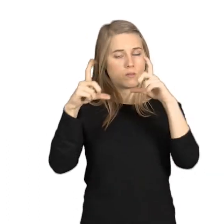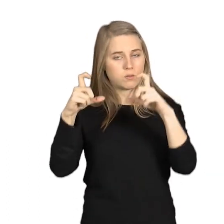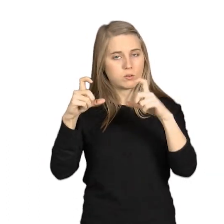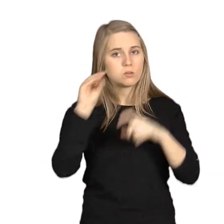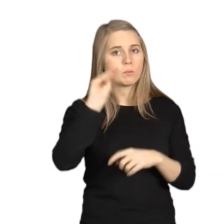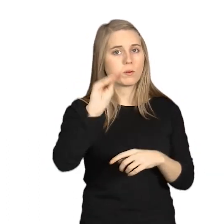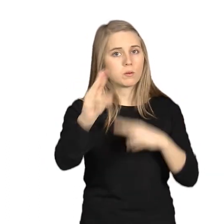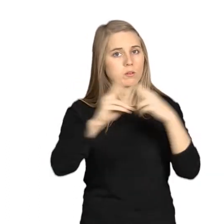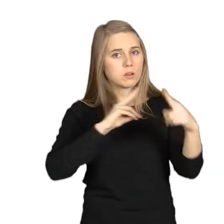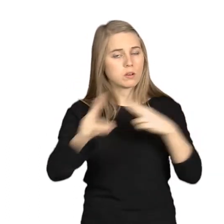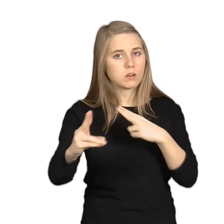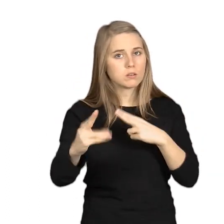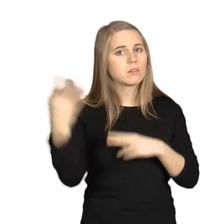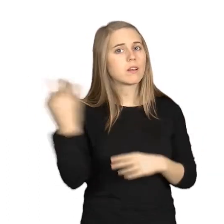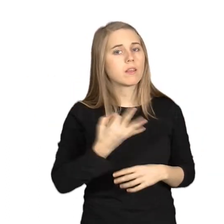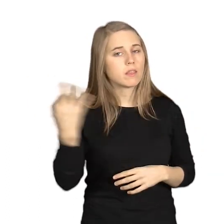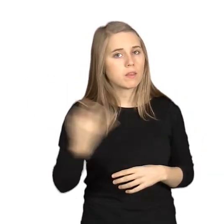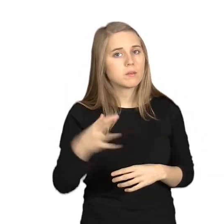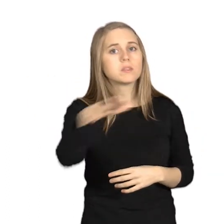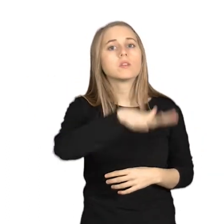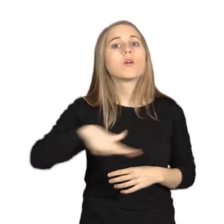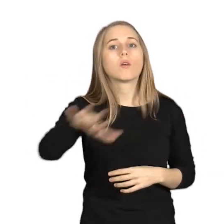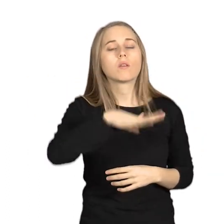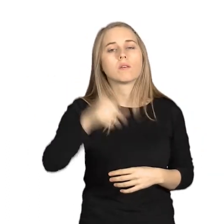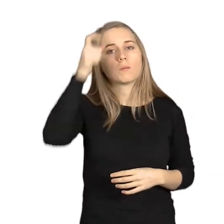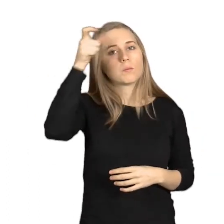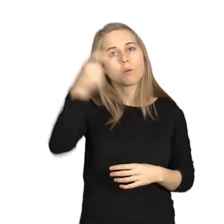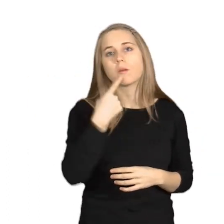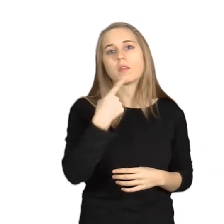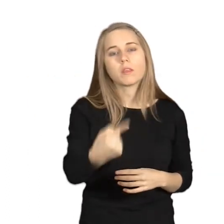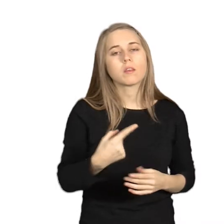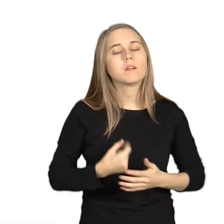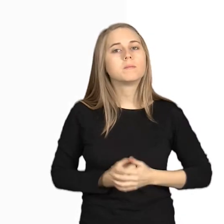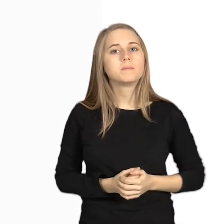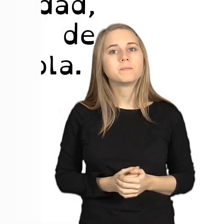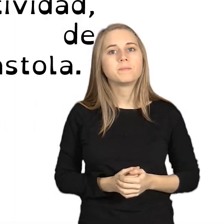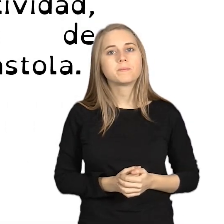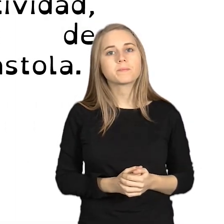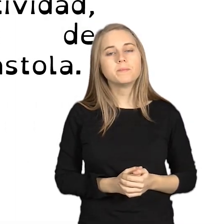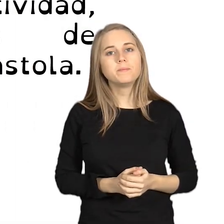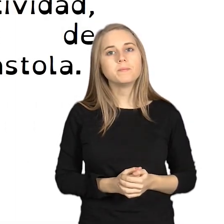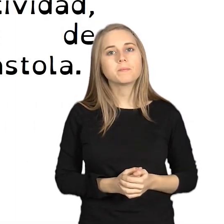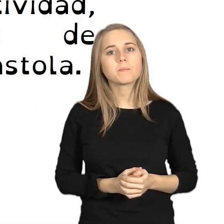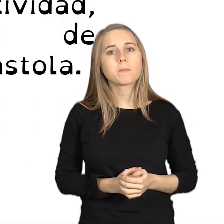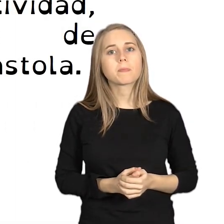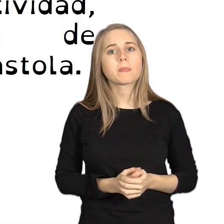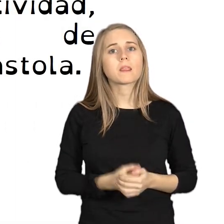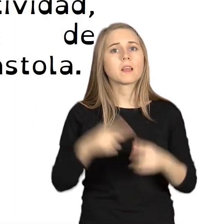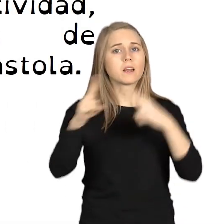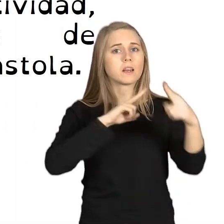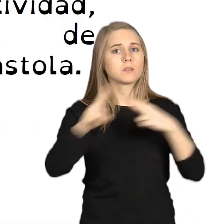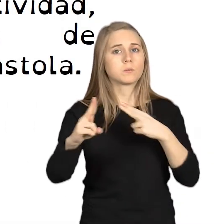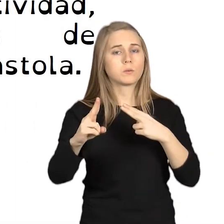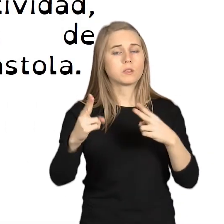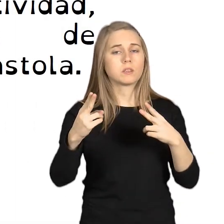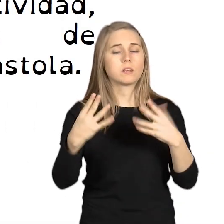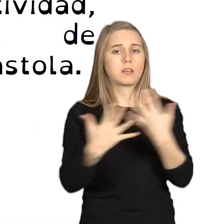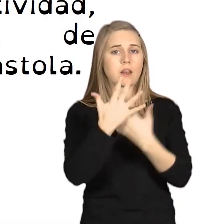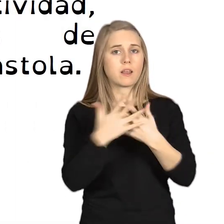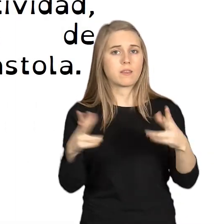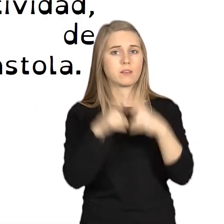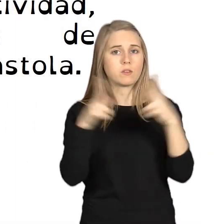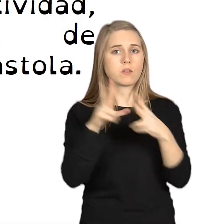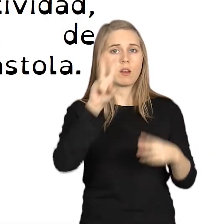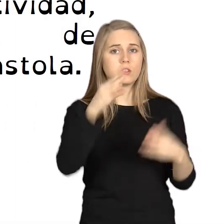un total de 13 fotos y hay que responder a la siguiente pregunta. ¿Dónde está? e indicar el pueblo. La respuesta